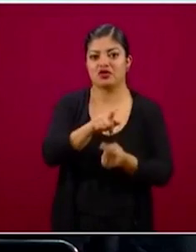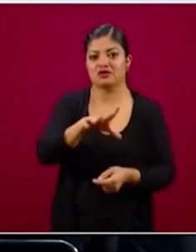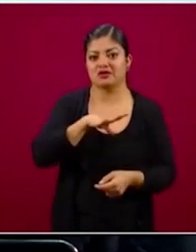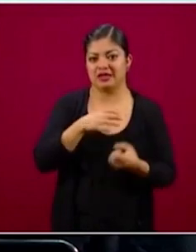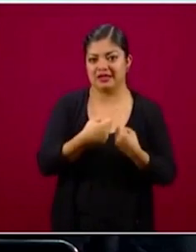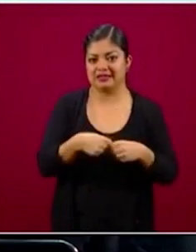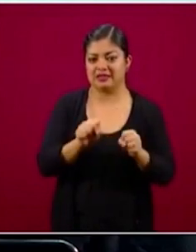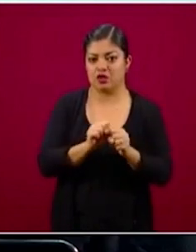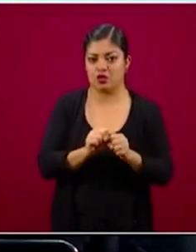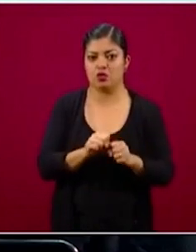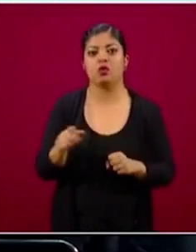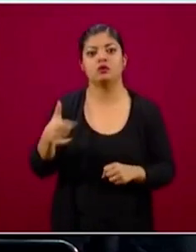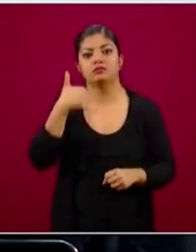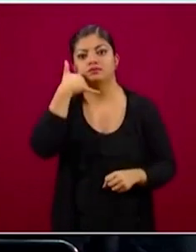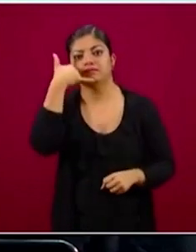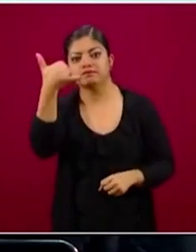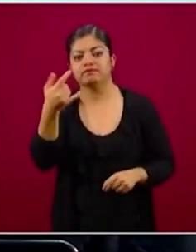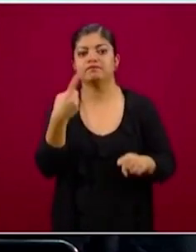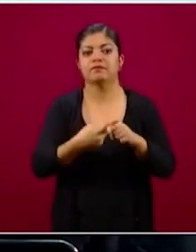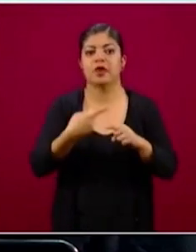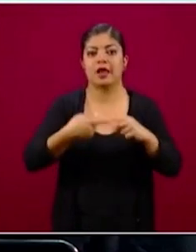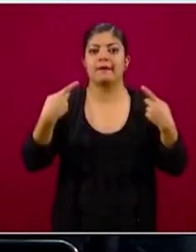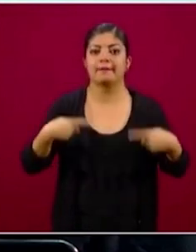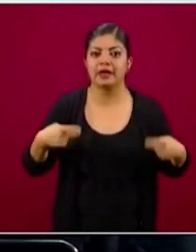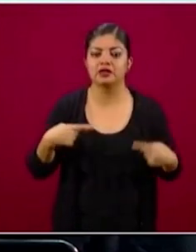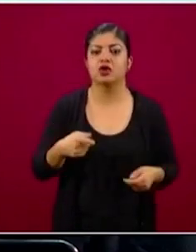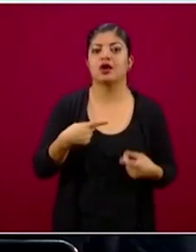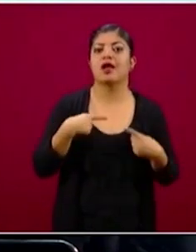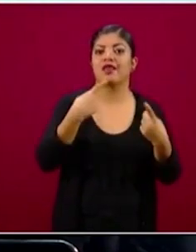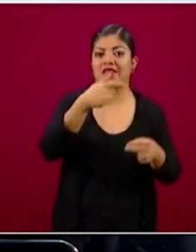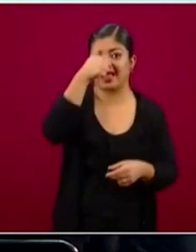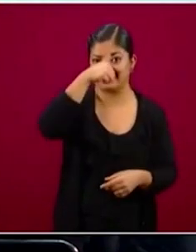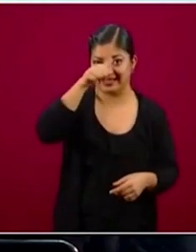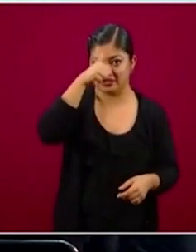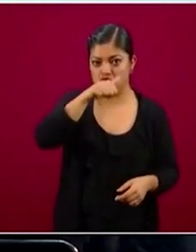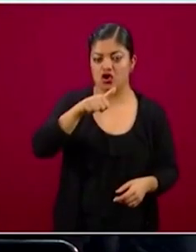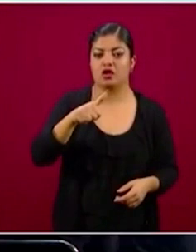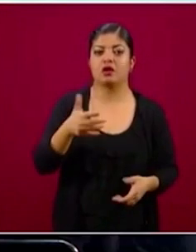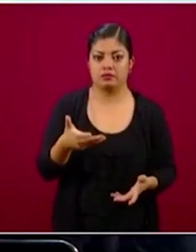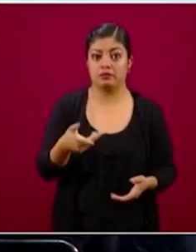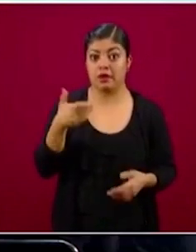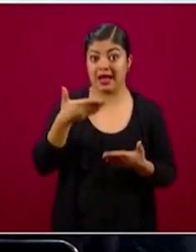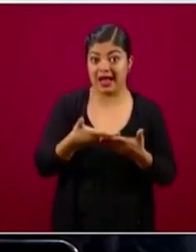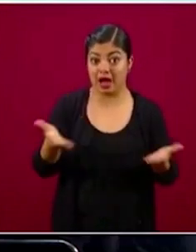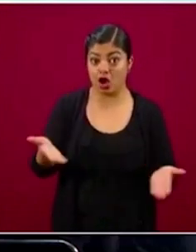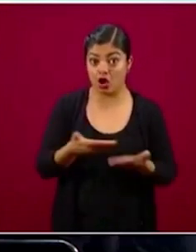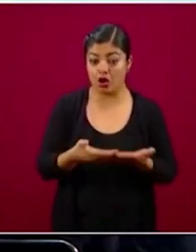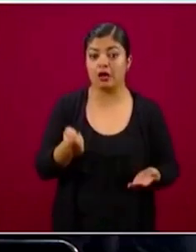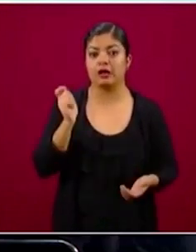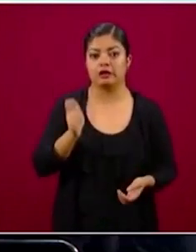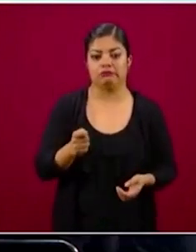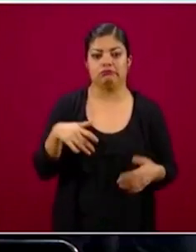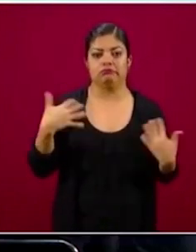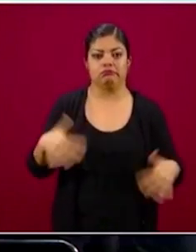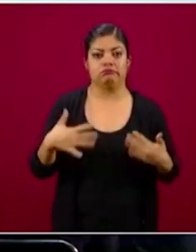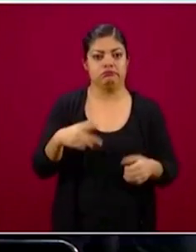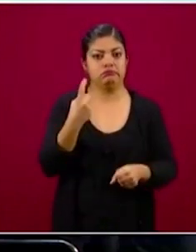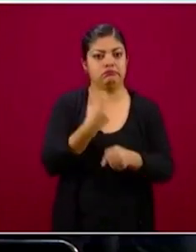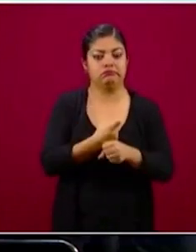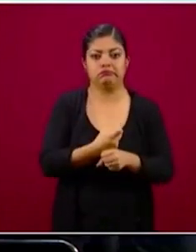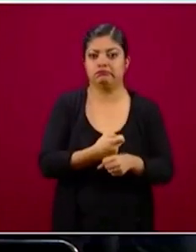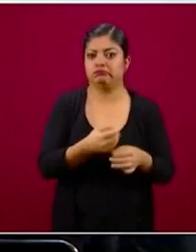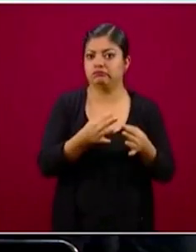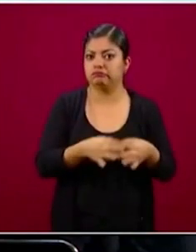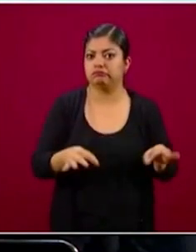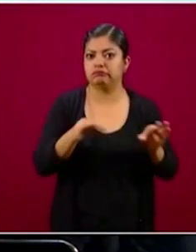quienes hablan con los derechohabientes, quienes les asesoran y hoy son una pieza clave de la atención del